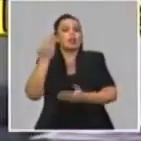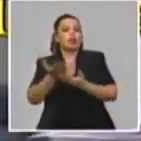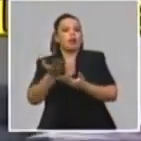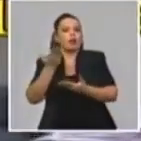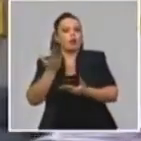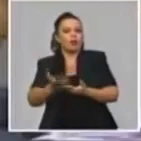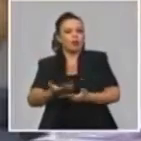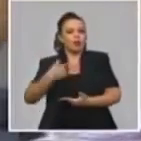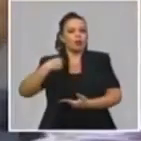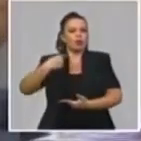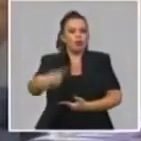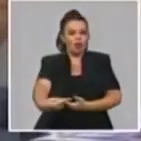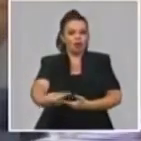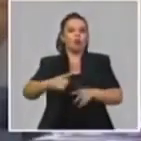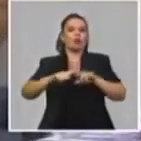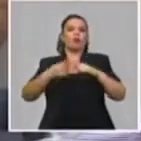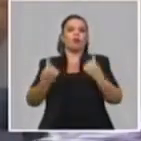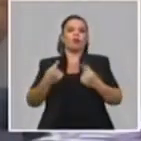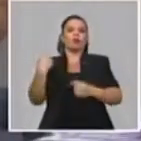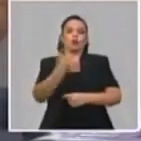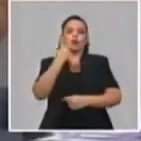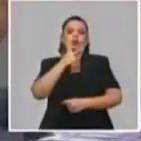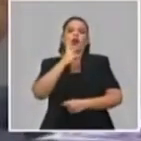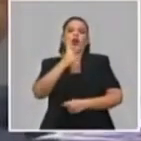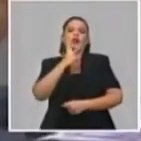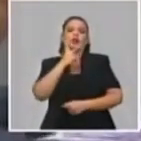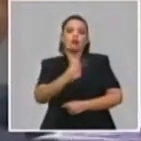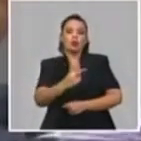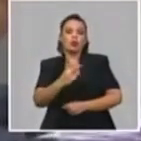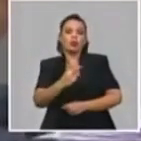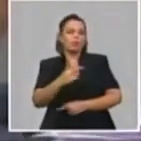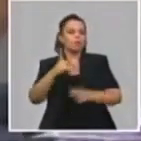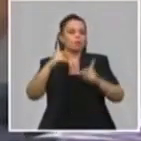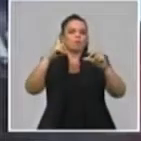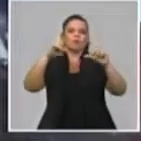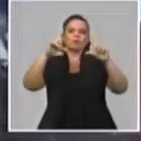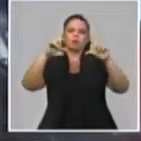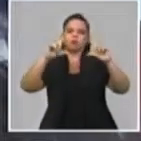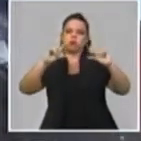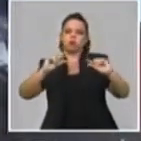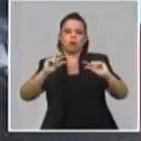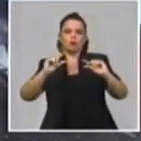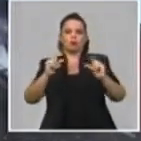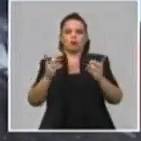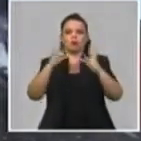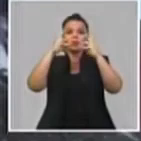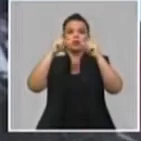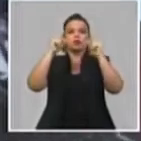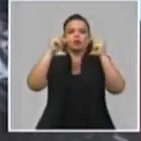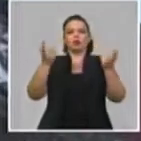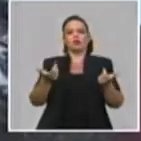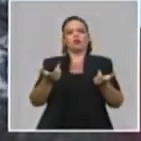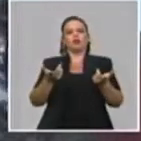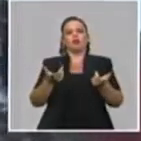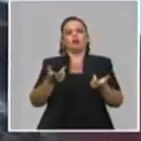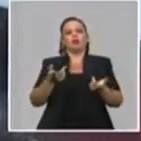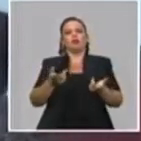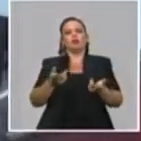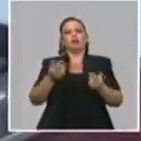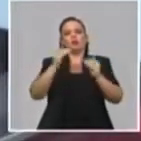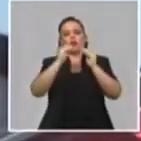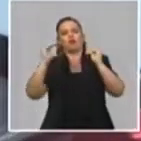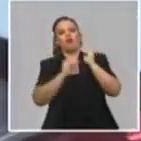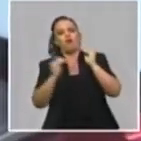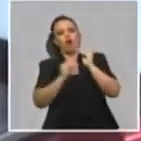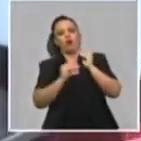por lo cual nuestra capacidad logística se quedó por debajo de los niveles que habíamos proyectado. A partir de ahí nuestras principales